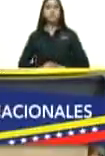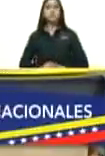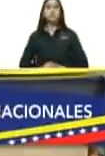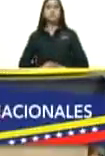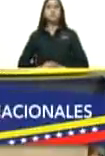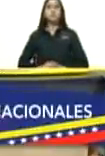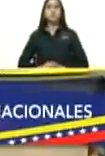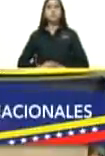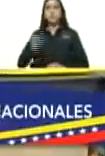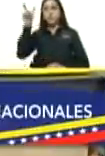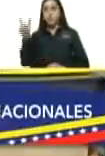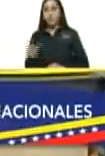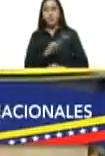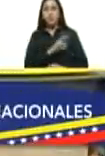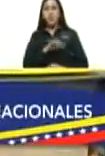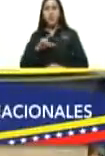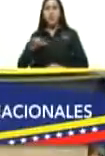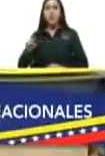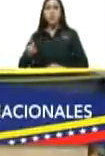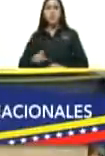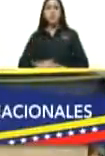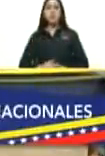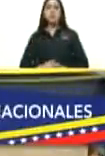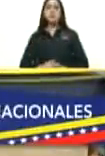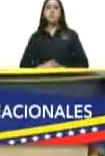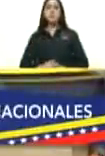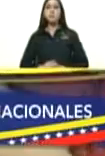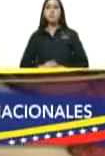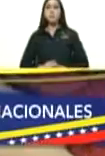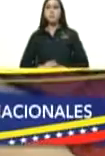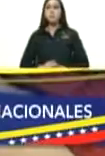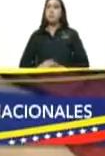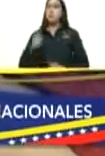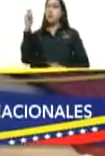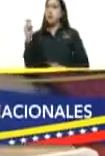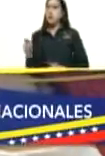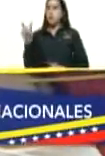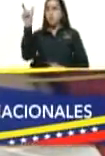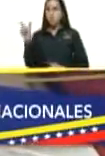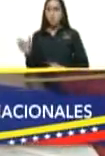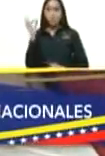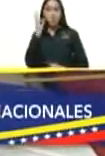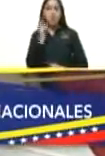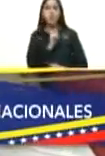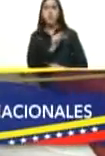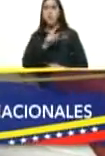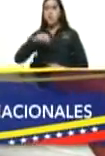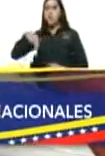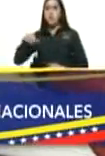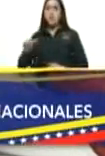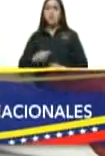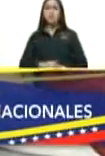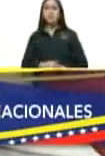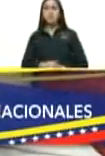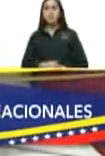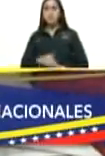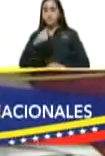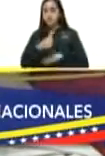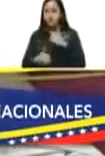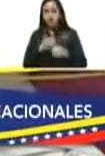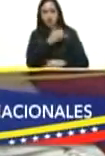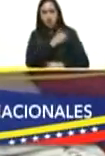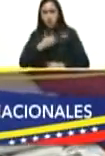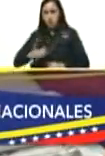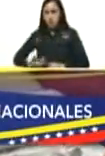Freyles Plasencia señora diputada Tania Díaz señora vicepresidenta